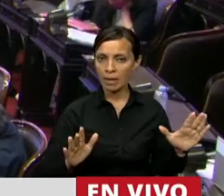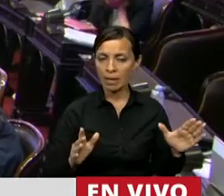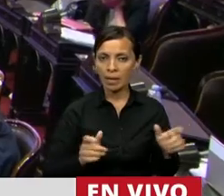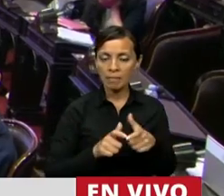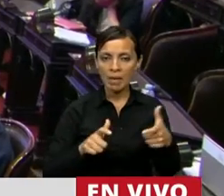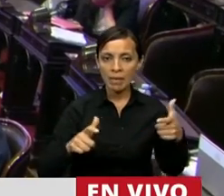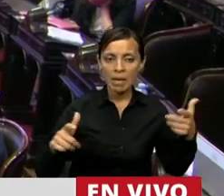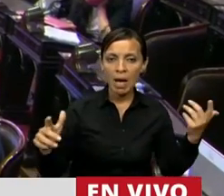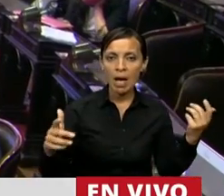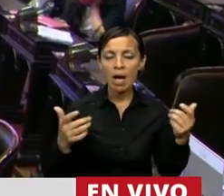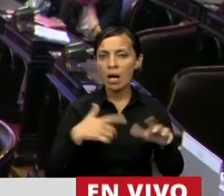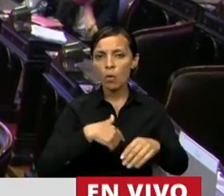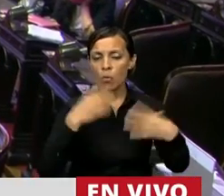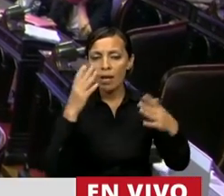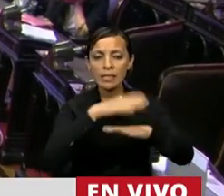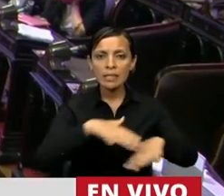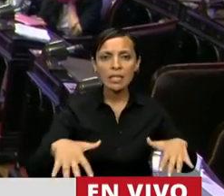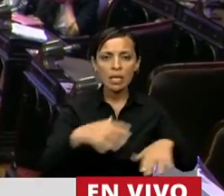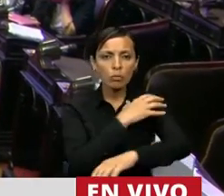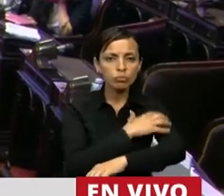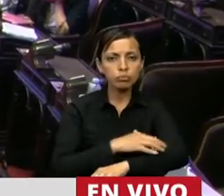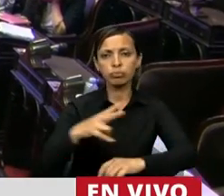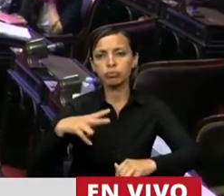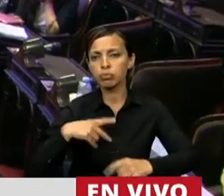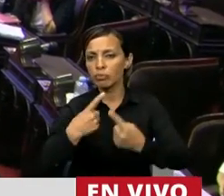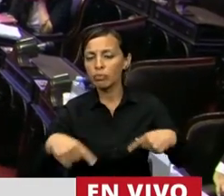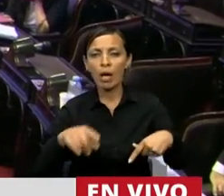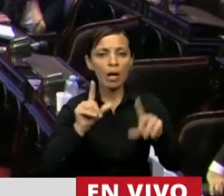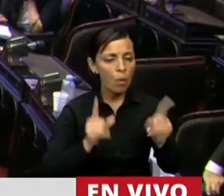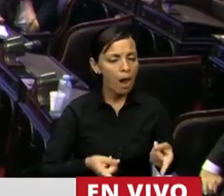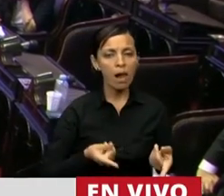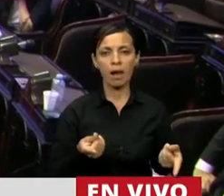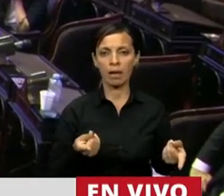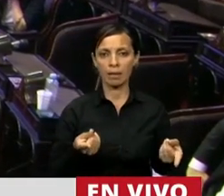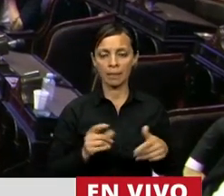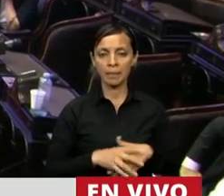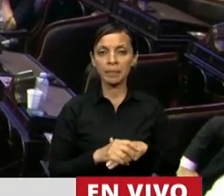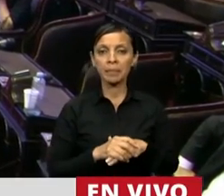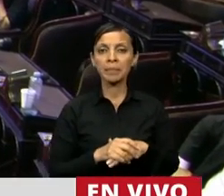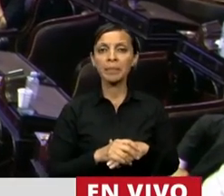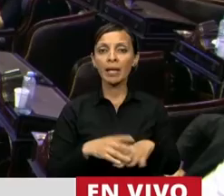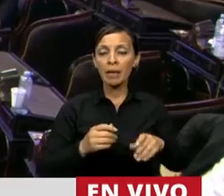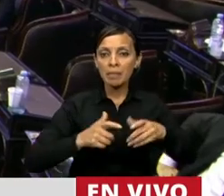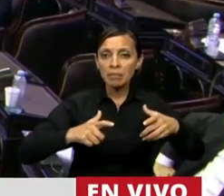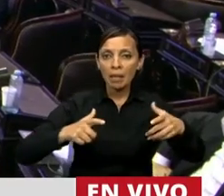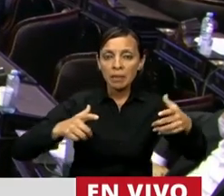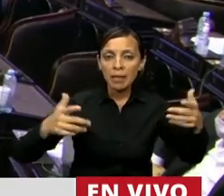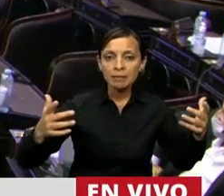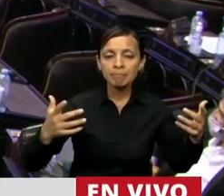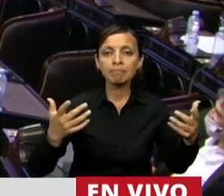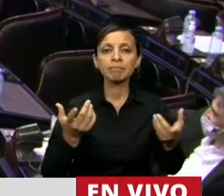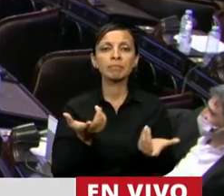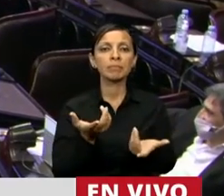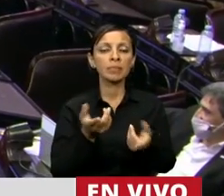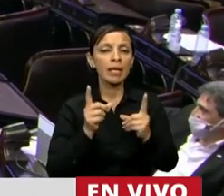no tiene clases sociales, lamentablemente. Y se ha ido generalizando. Y a